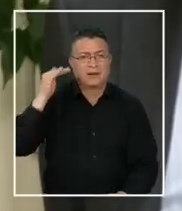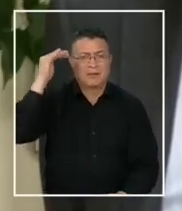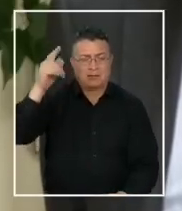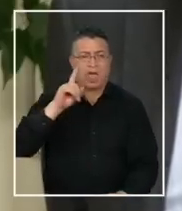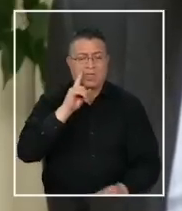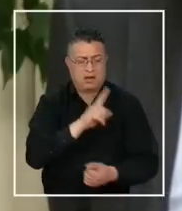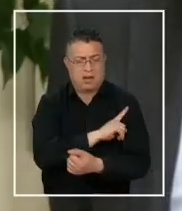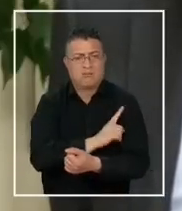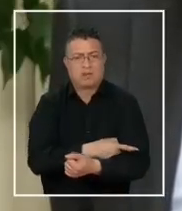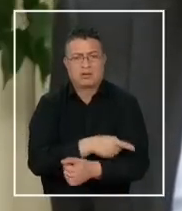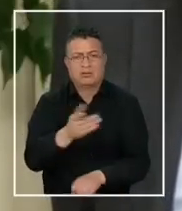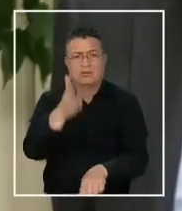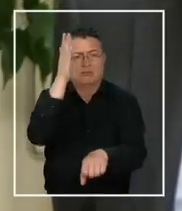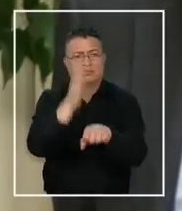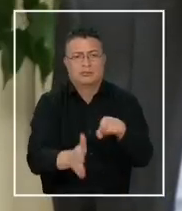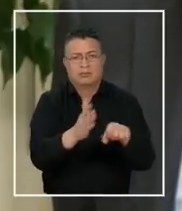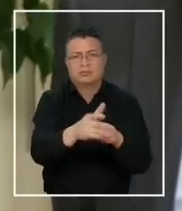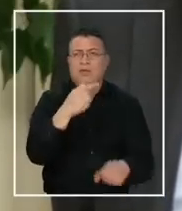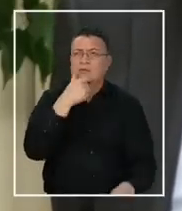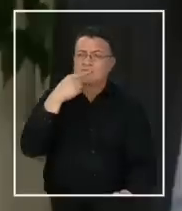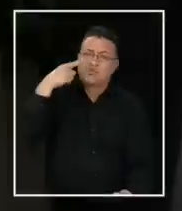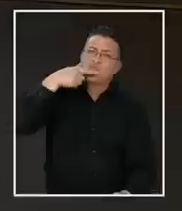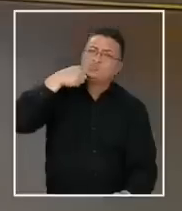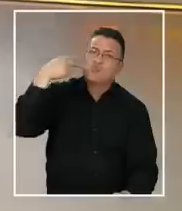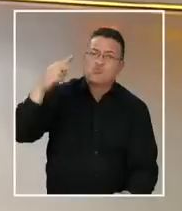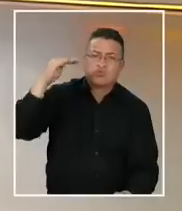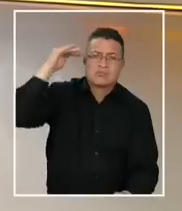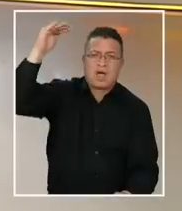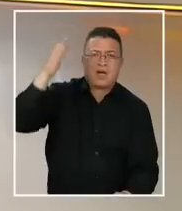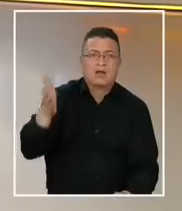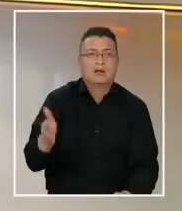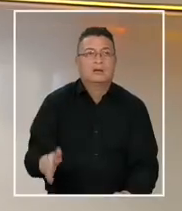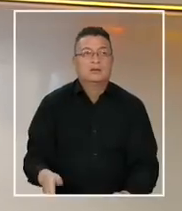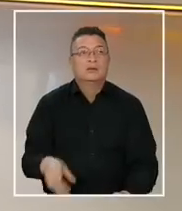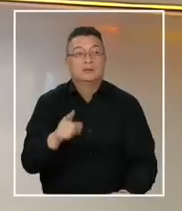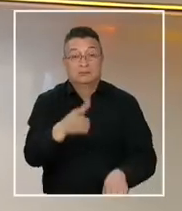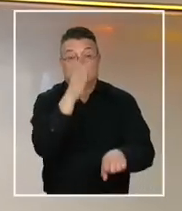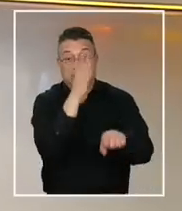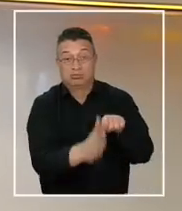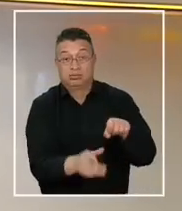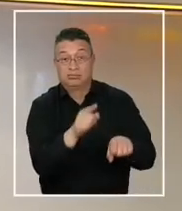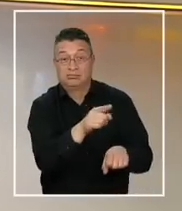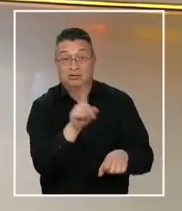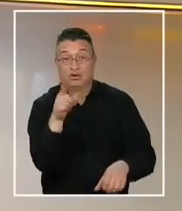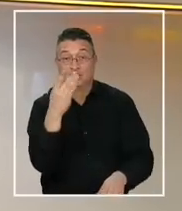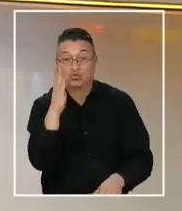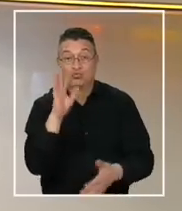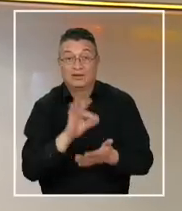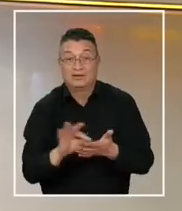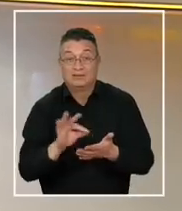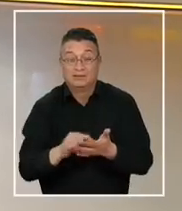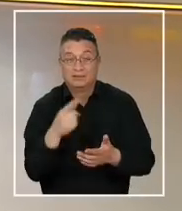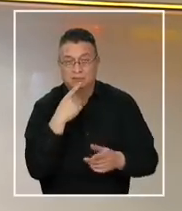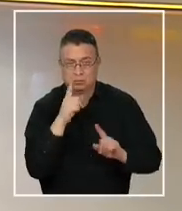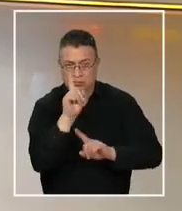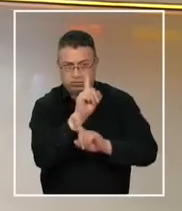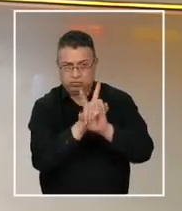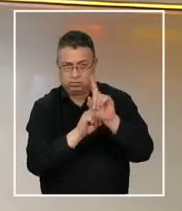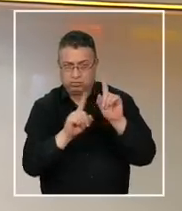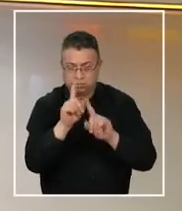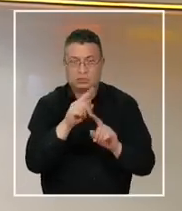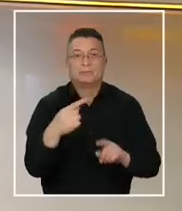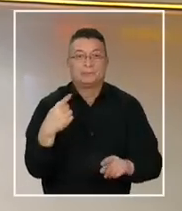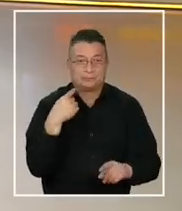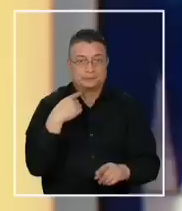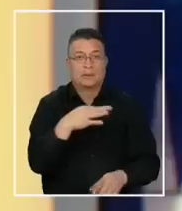la atribución de remover a alguien cuando él lo considera necesario. Salida del ex subsecretario Cristian Larraín, que abrió cuestionamientos y un nuevo flanco en el